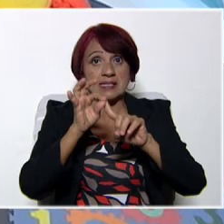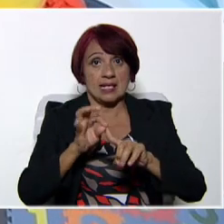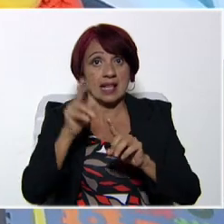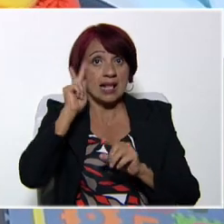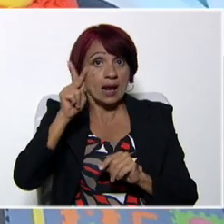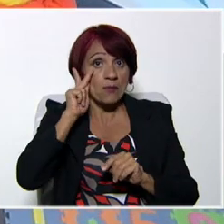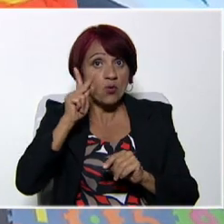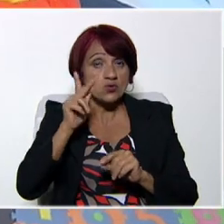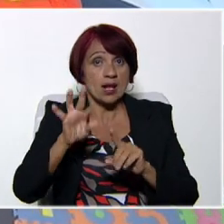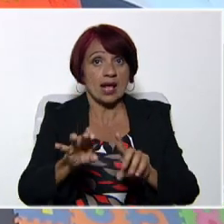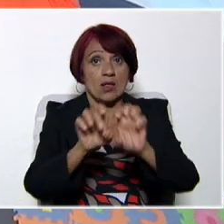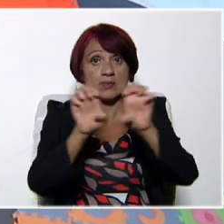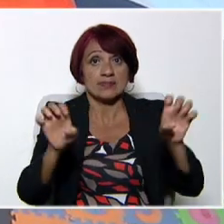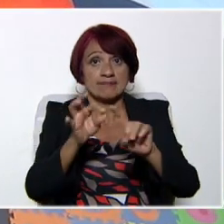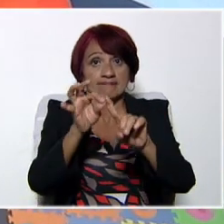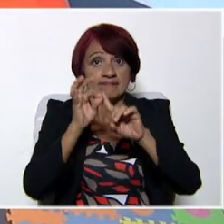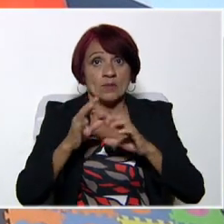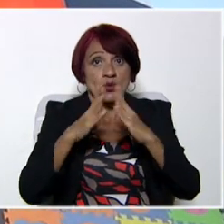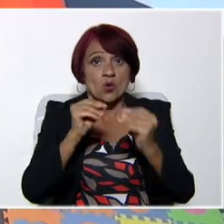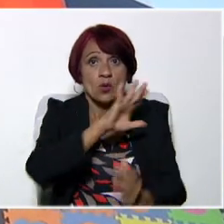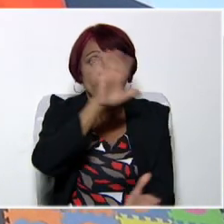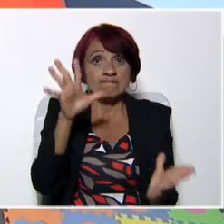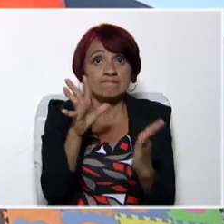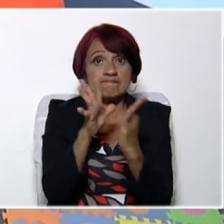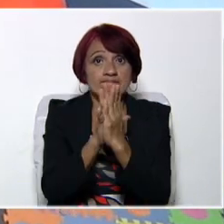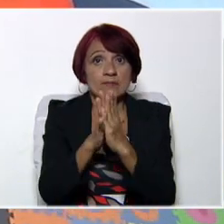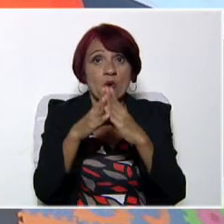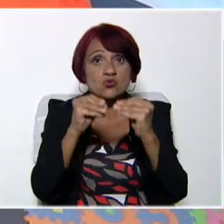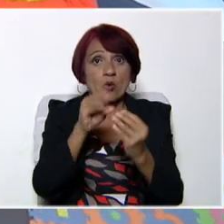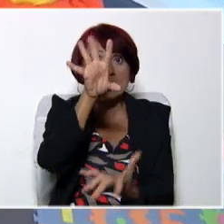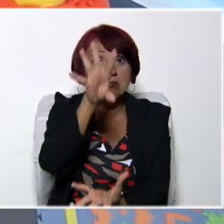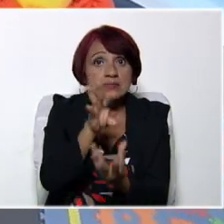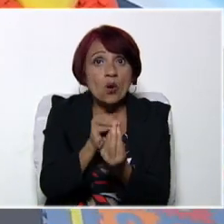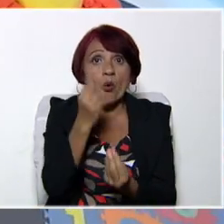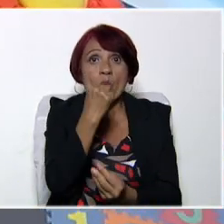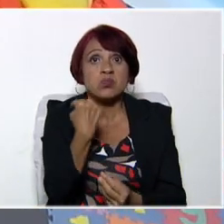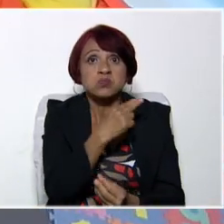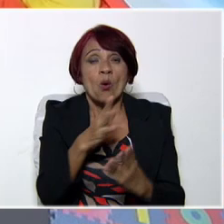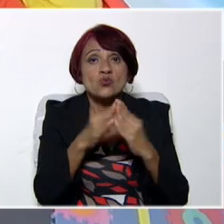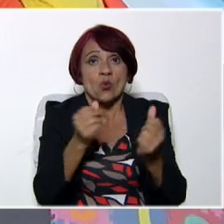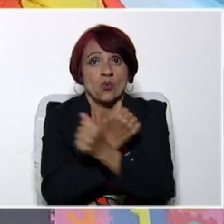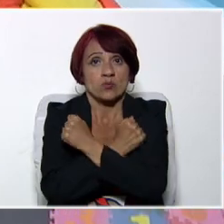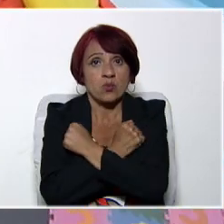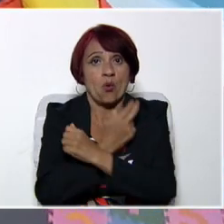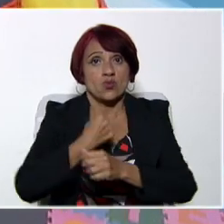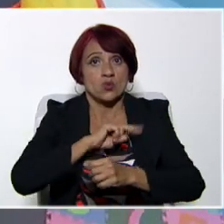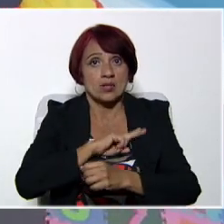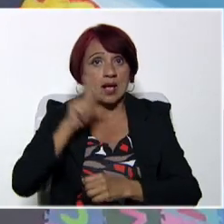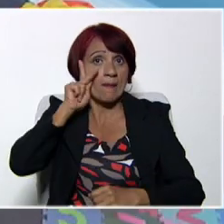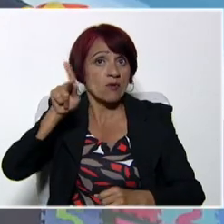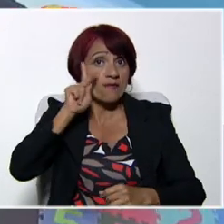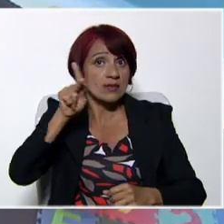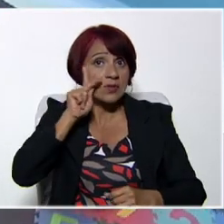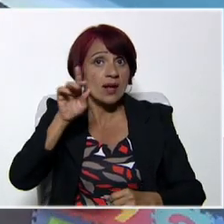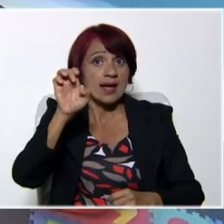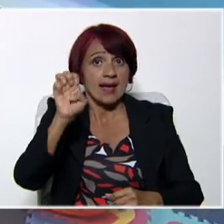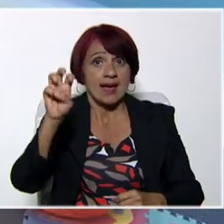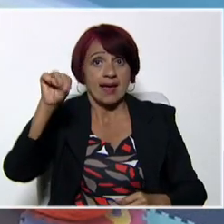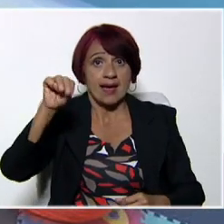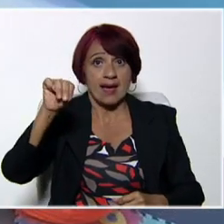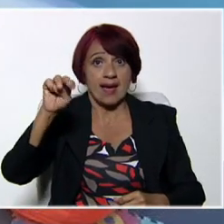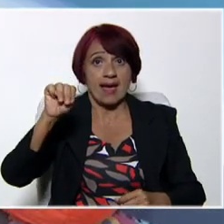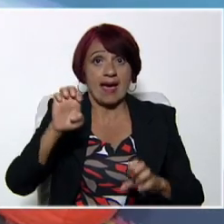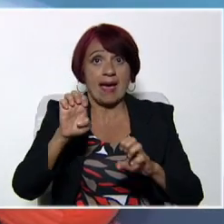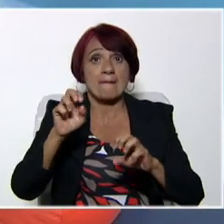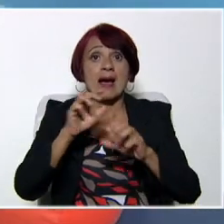Que nos ayudan a complementar todo ese esfuerzo, ese compromiso y ese amor de nuestra profesora en Mabor Romé en